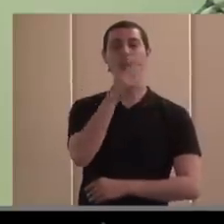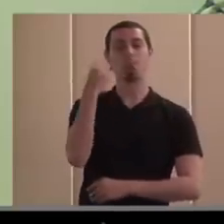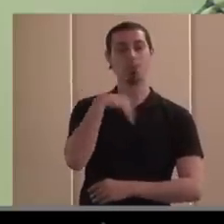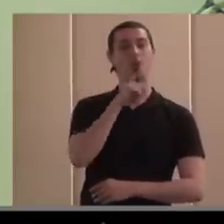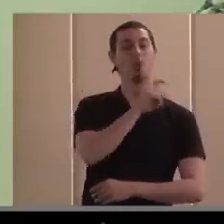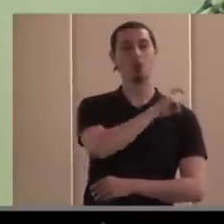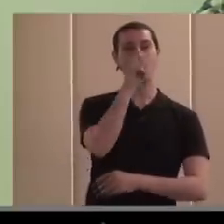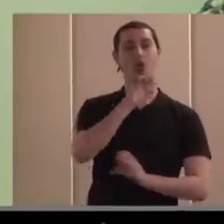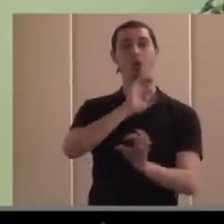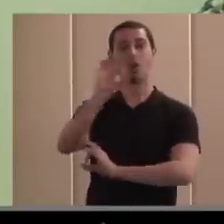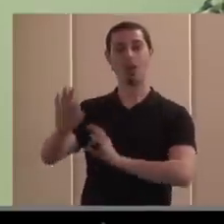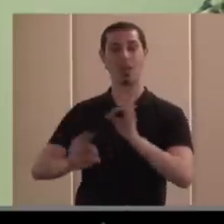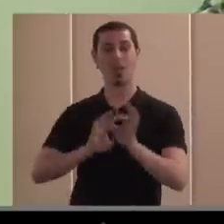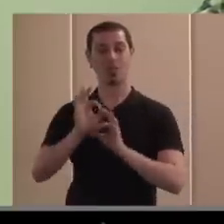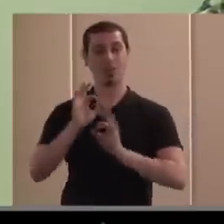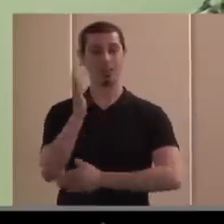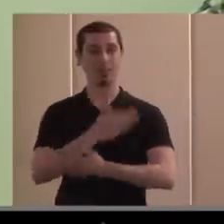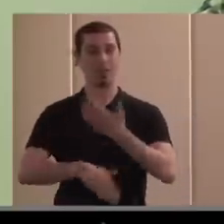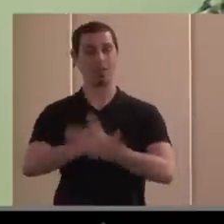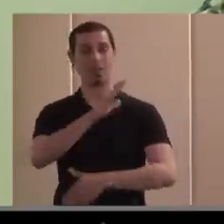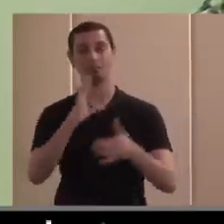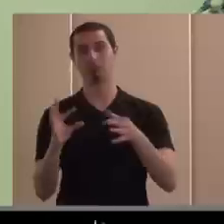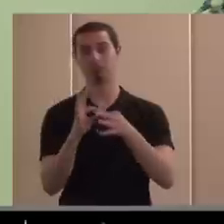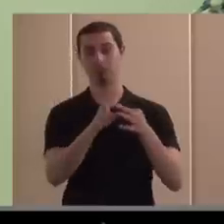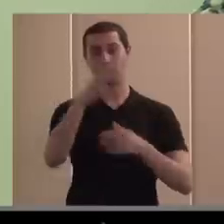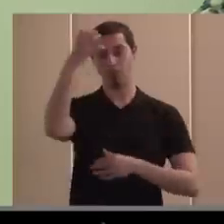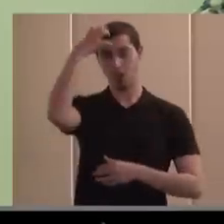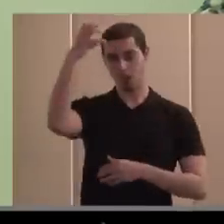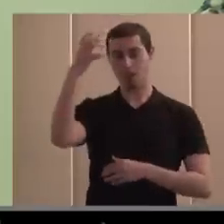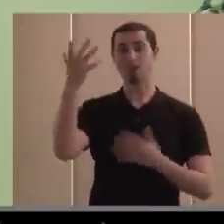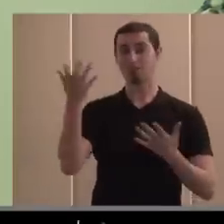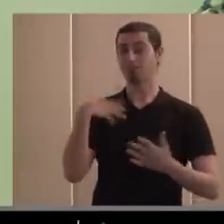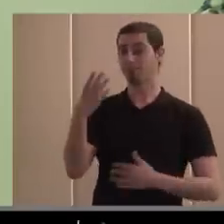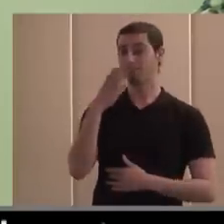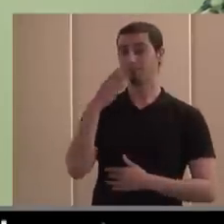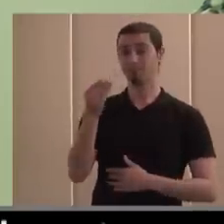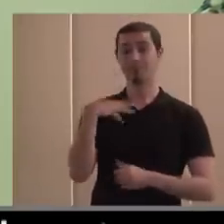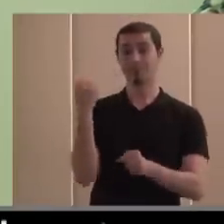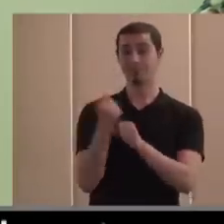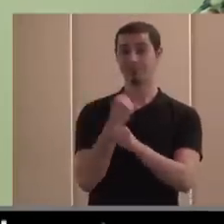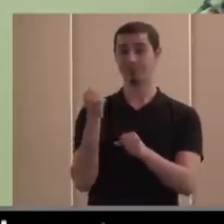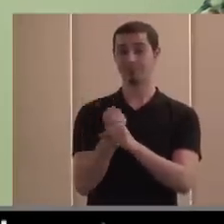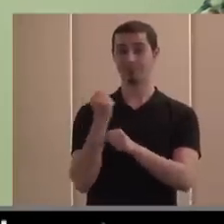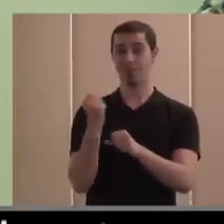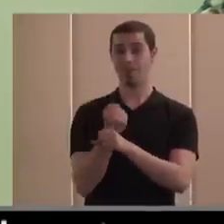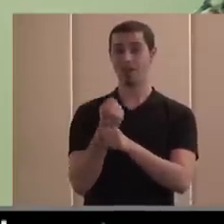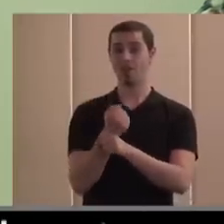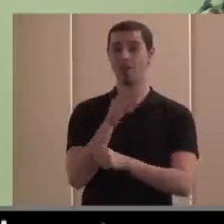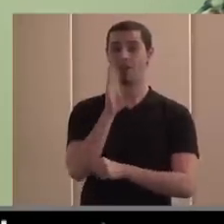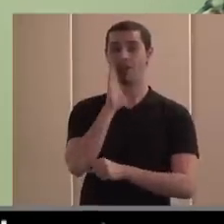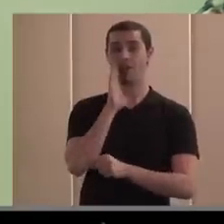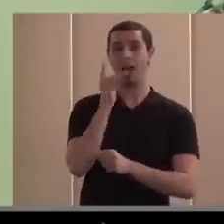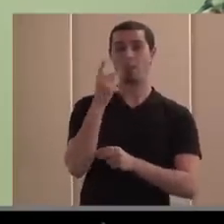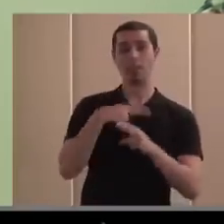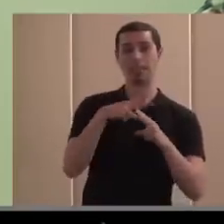las organizaciones principales de la discapacidad están en su patronato con lo cual como comprenderéis toda esta labor más de la esfera de la acción